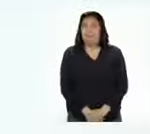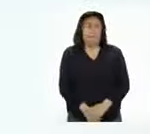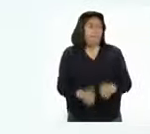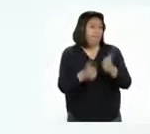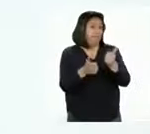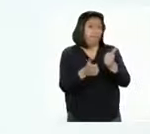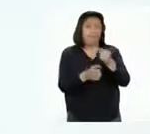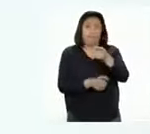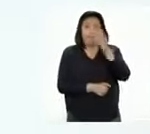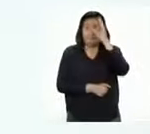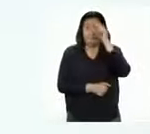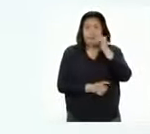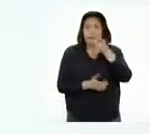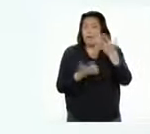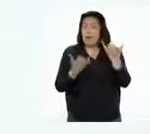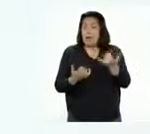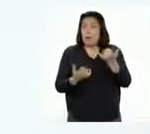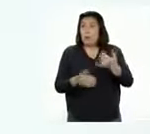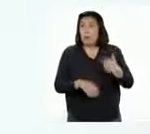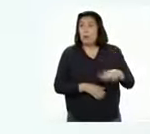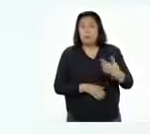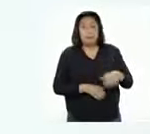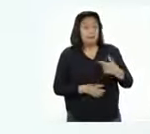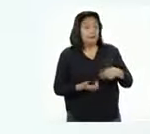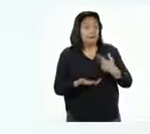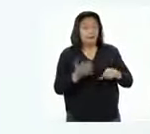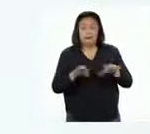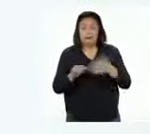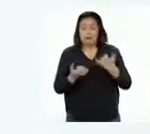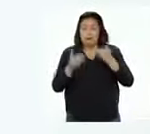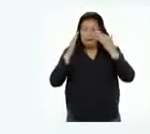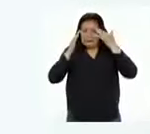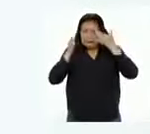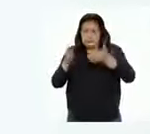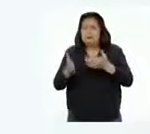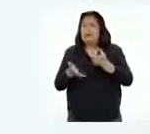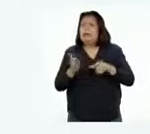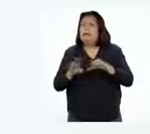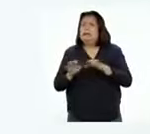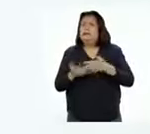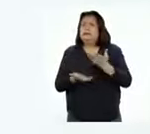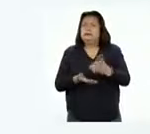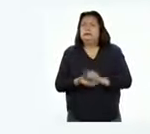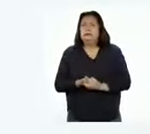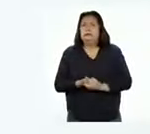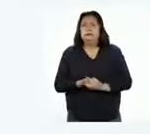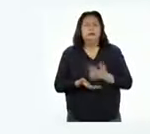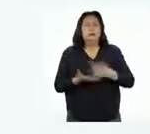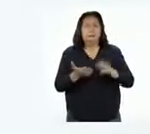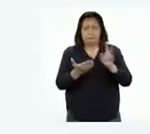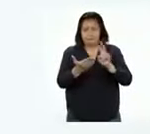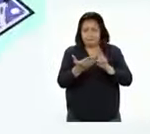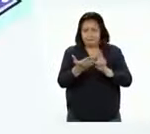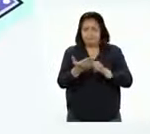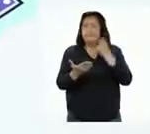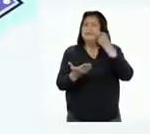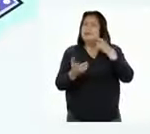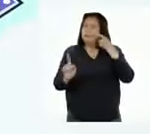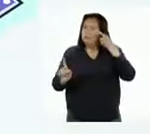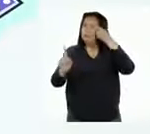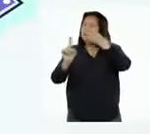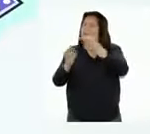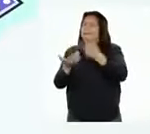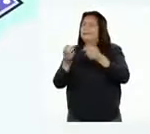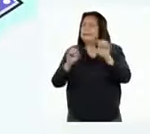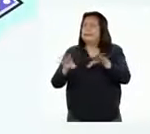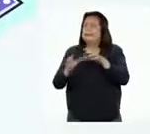Muy bien, chicos y chicas. En estas últimas actividades nos hemos concentrado en desarrollar nuestra competencia lectora para cumplir con nuestro reto